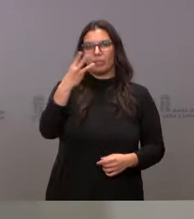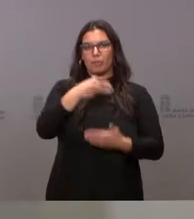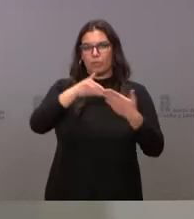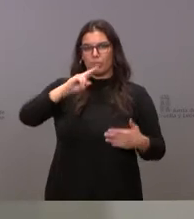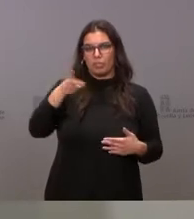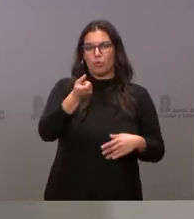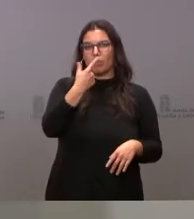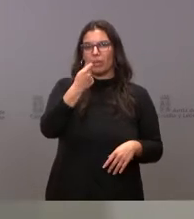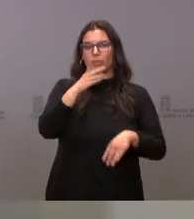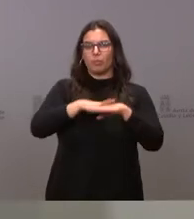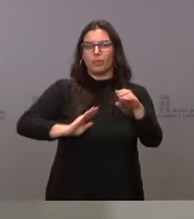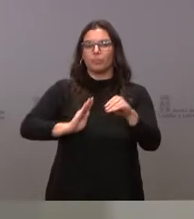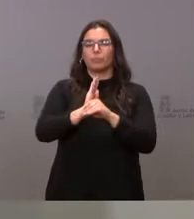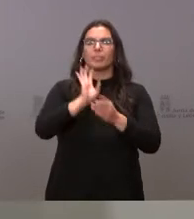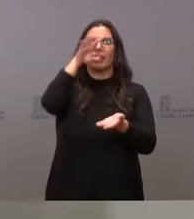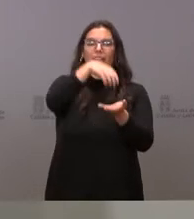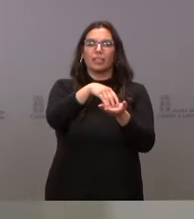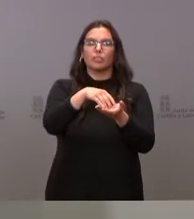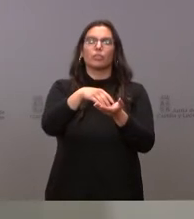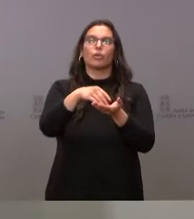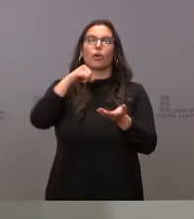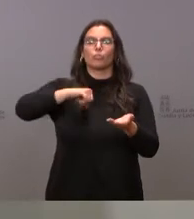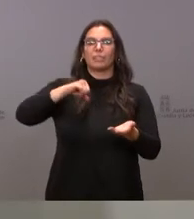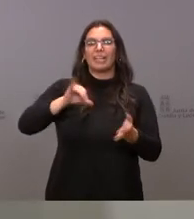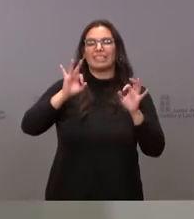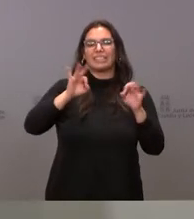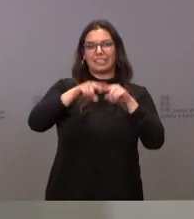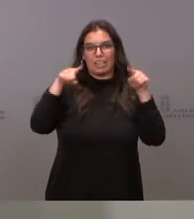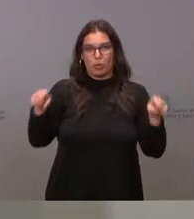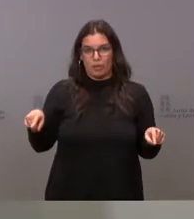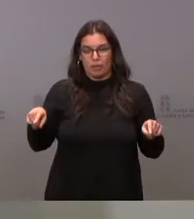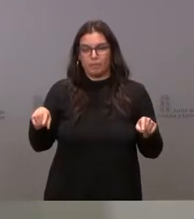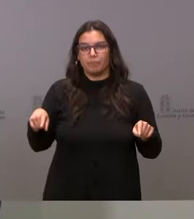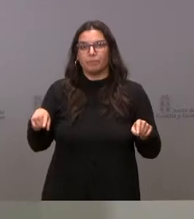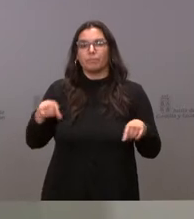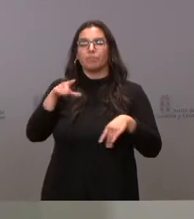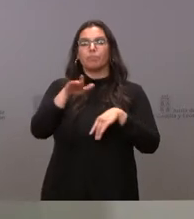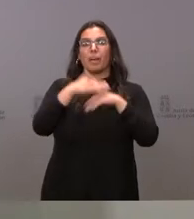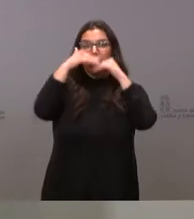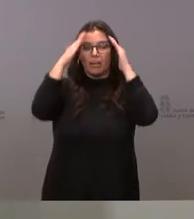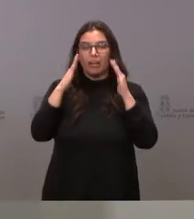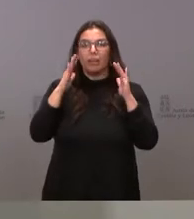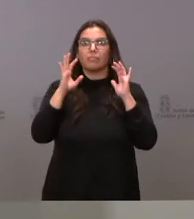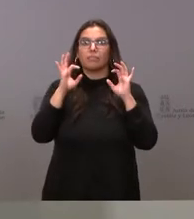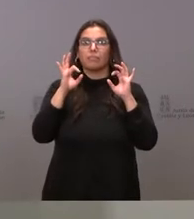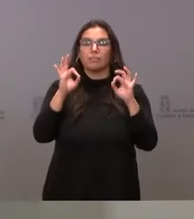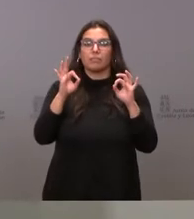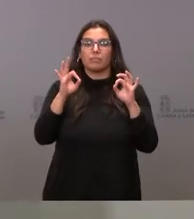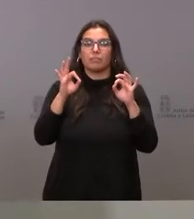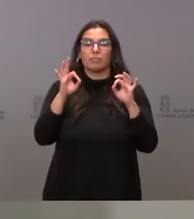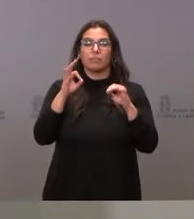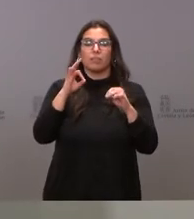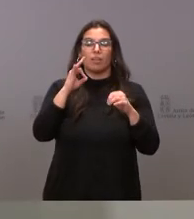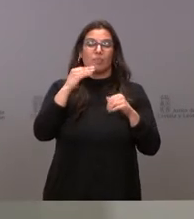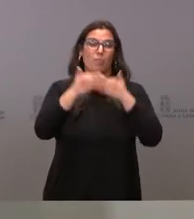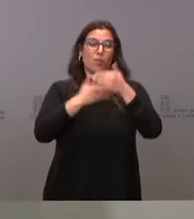en medicamentos para el Complejo Asistencial de Segovia, dedicados al abordaje de la asma alérgica, otros procesos